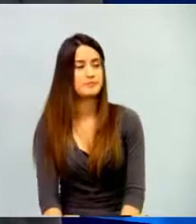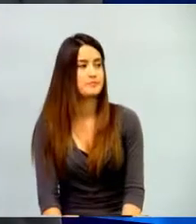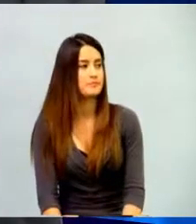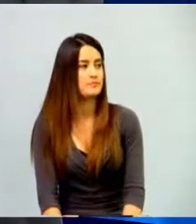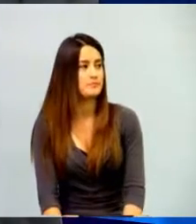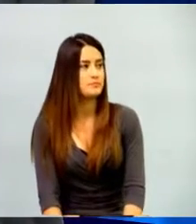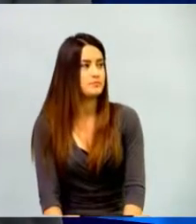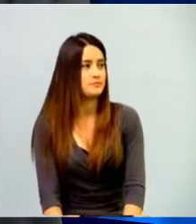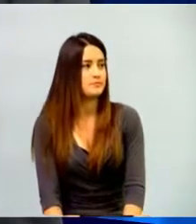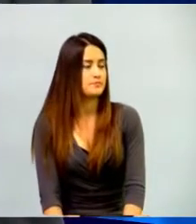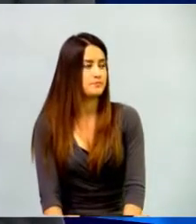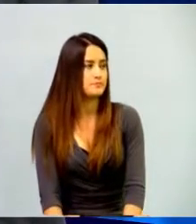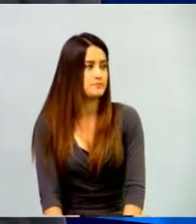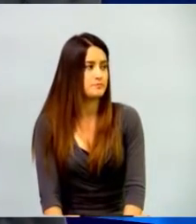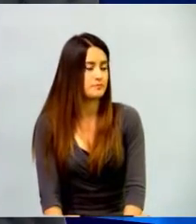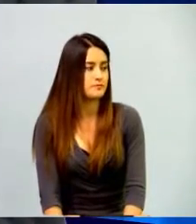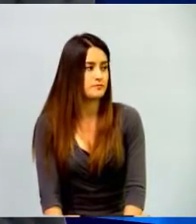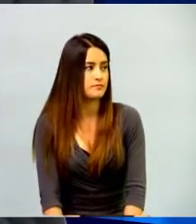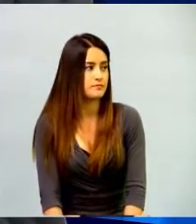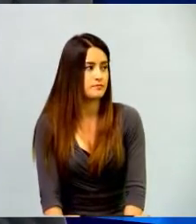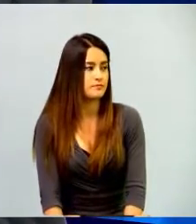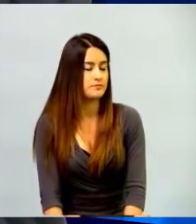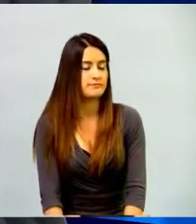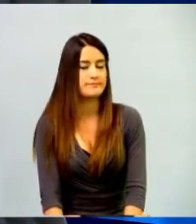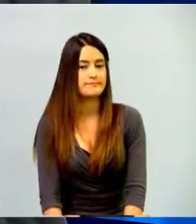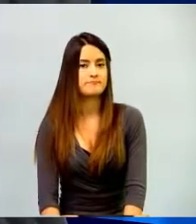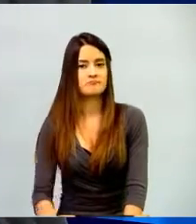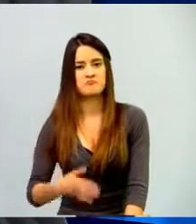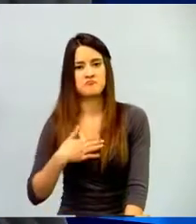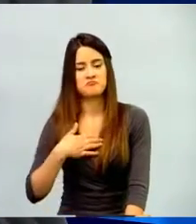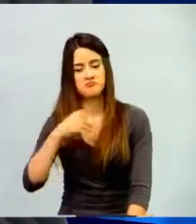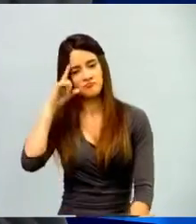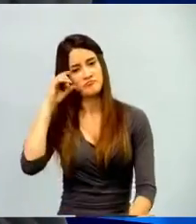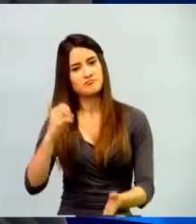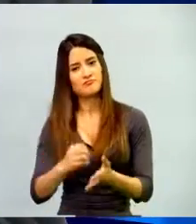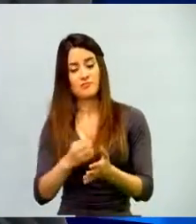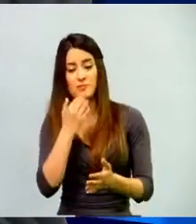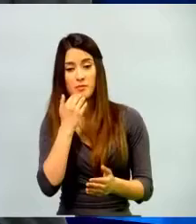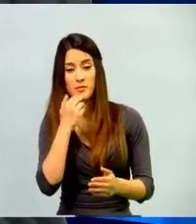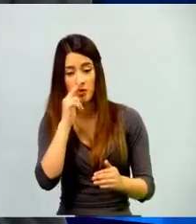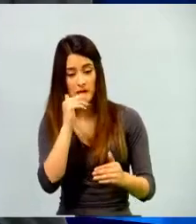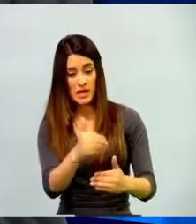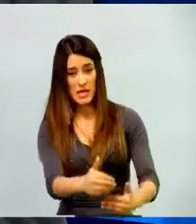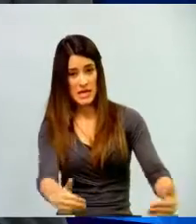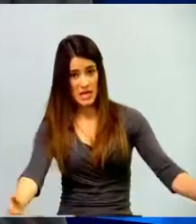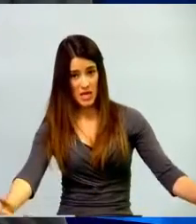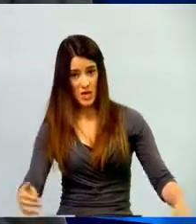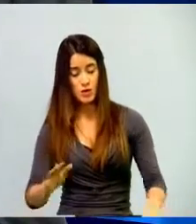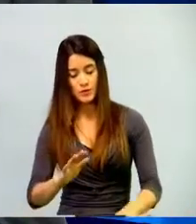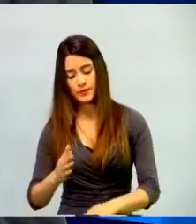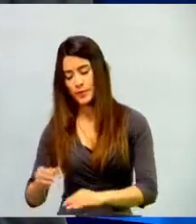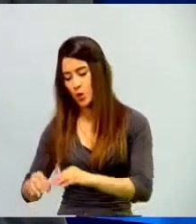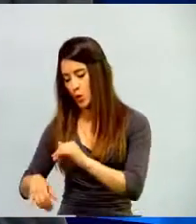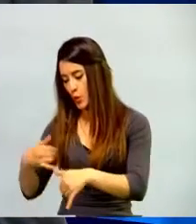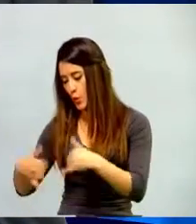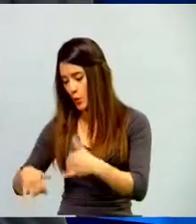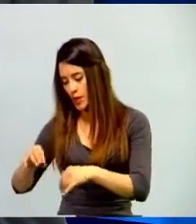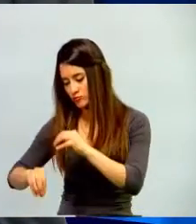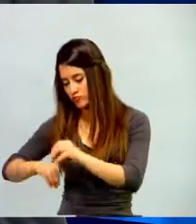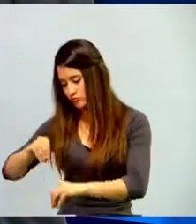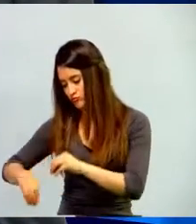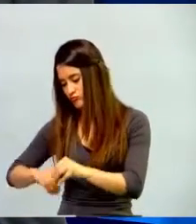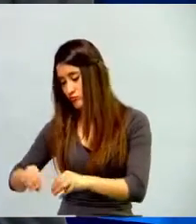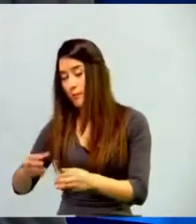Yo creo que los niños, por ejemplo, podemos diseñarles juegos para certificar competencias para los